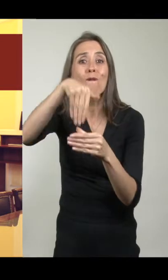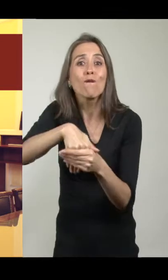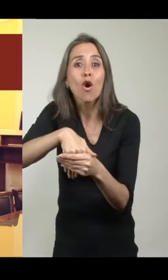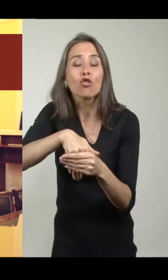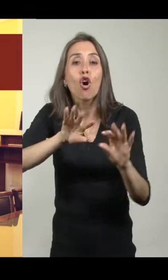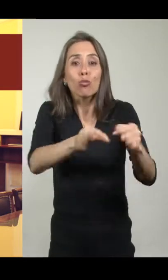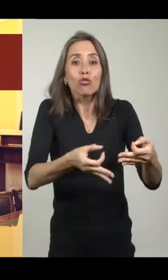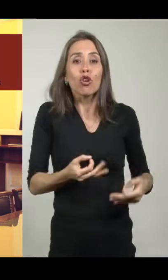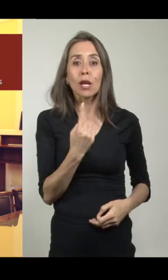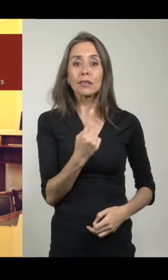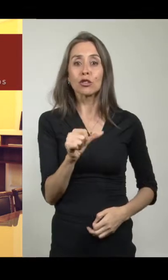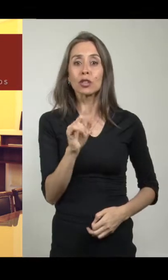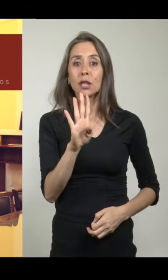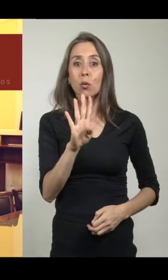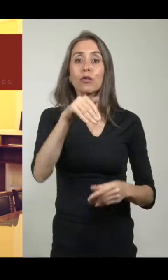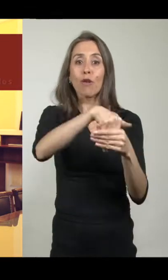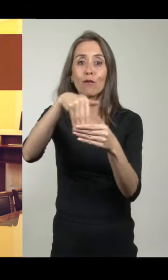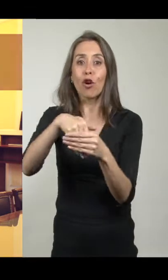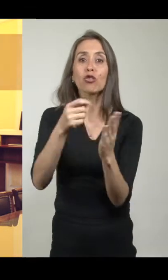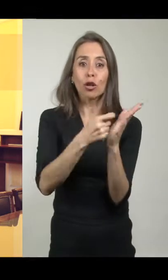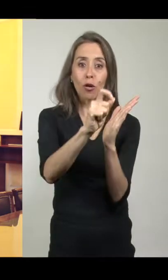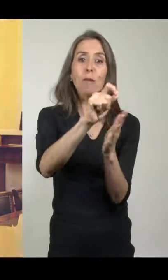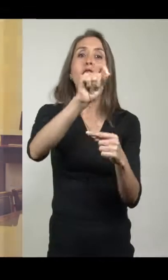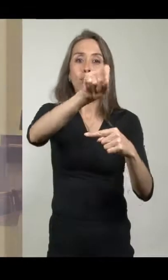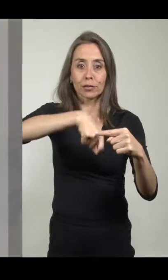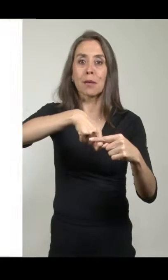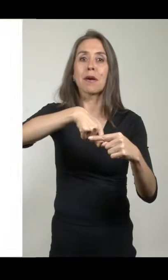164 sufragios válidamente emitidos.